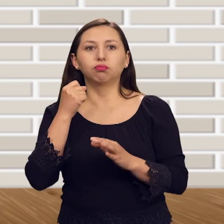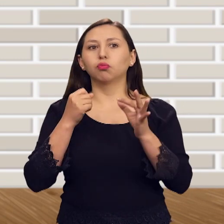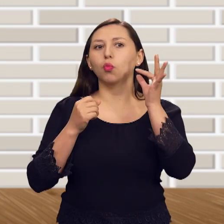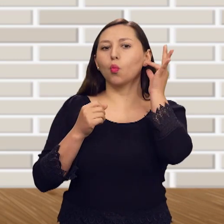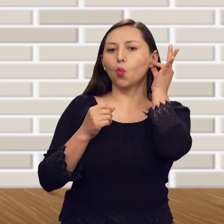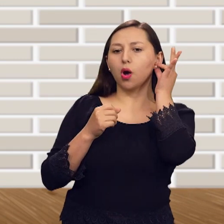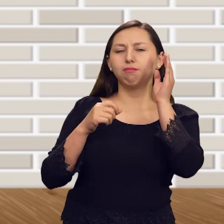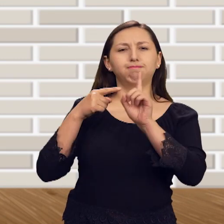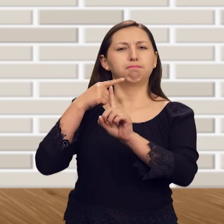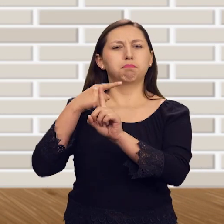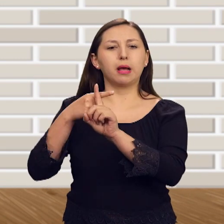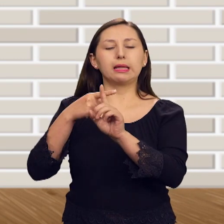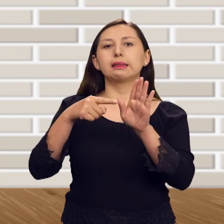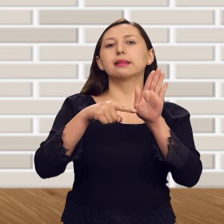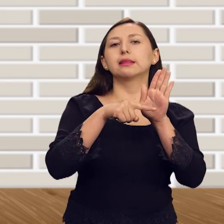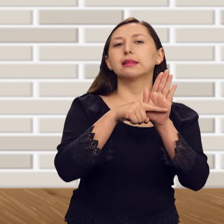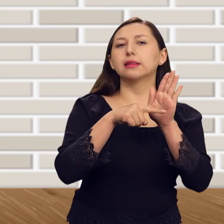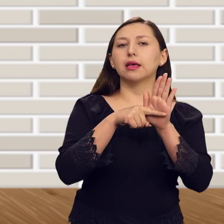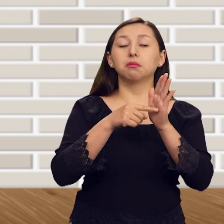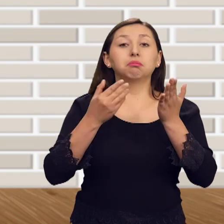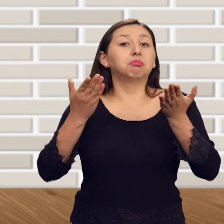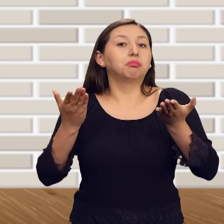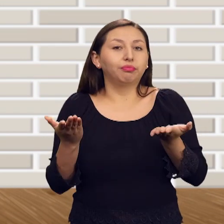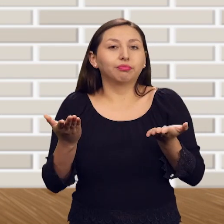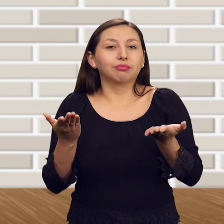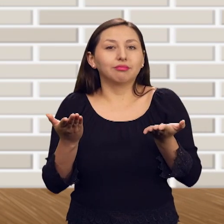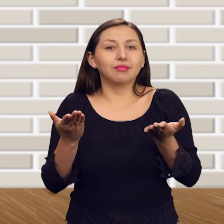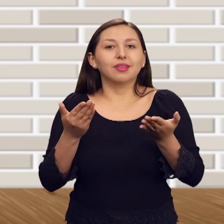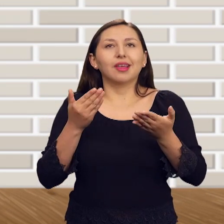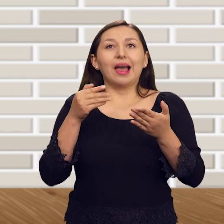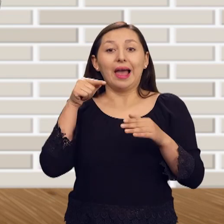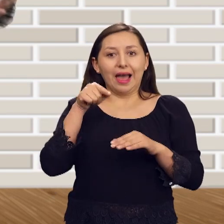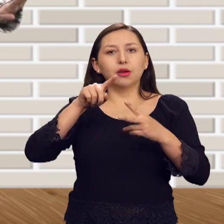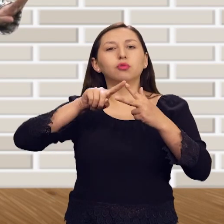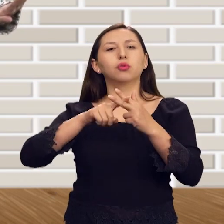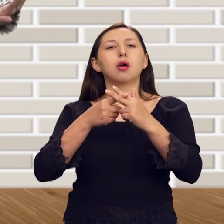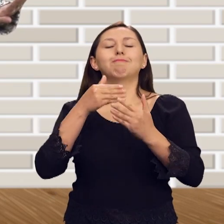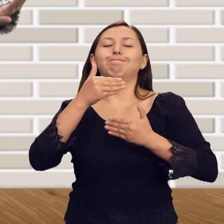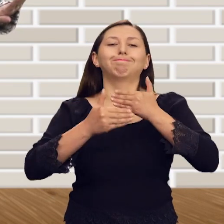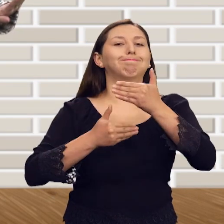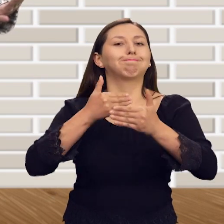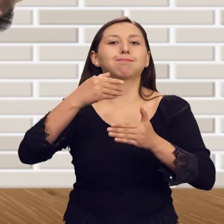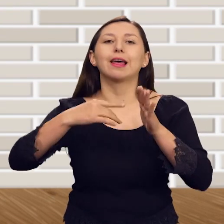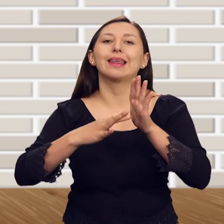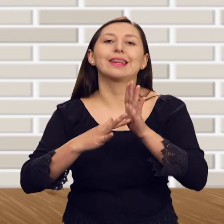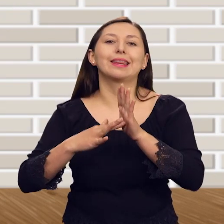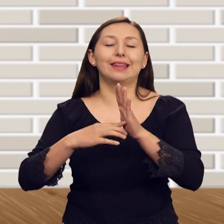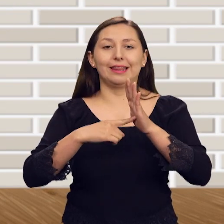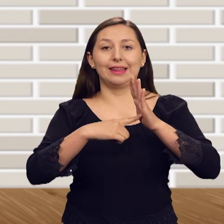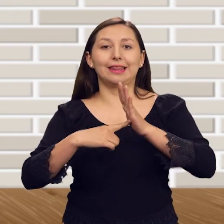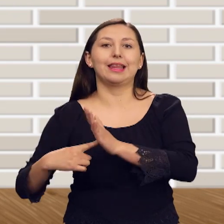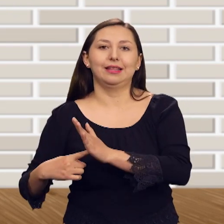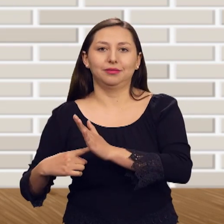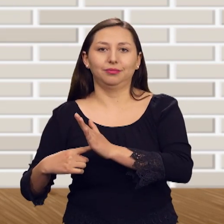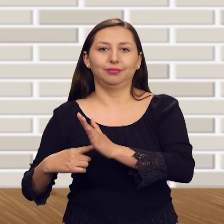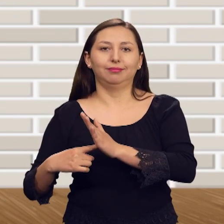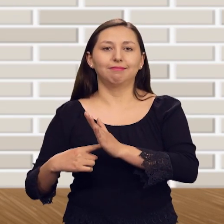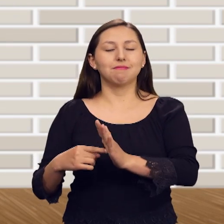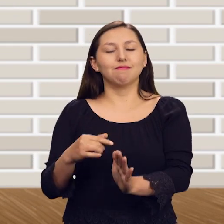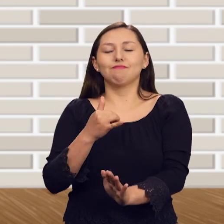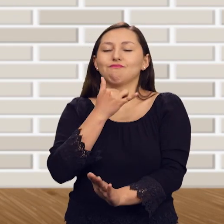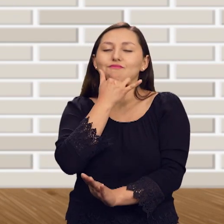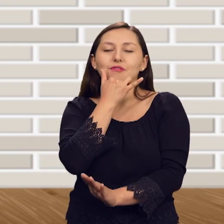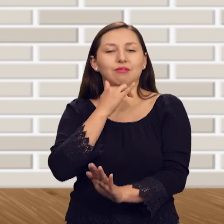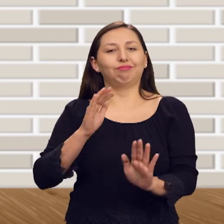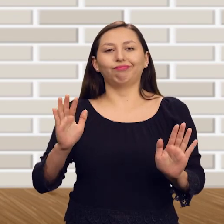y negativas. Es así que se producen procesos discriminatorios. Los estereotipos más